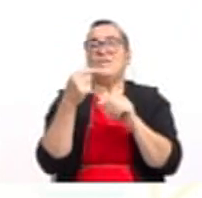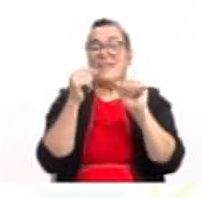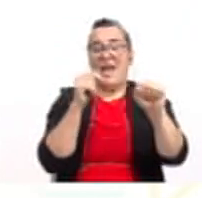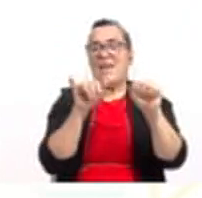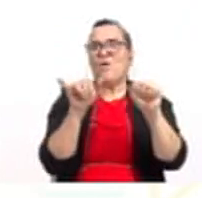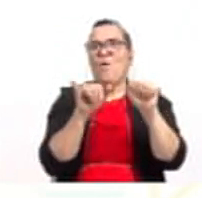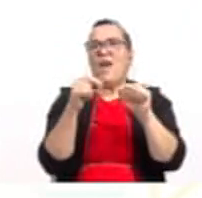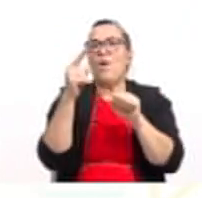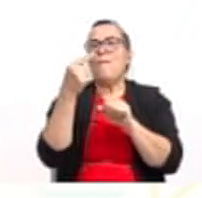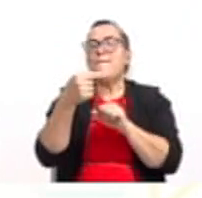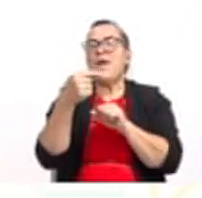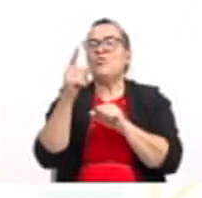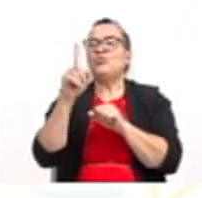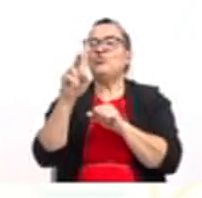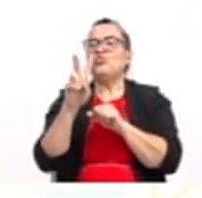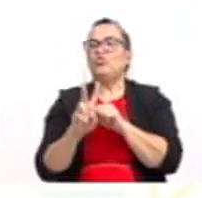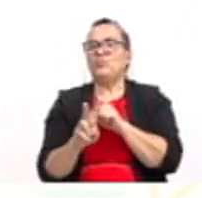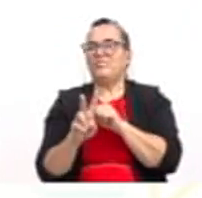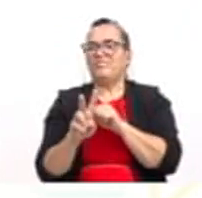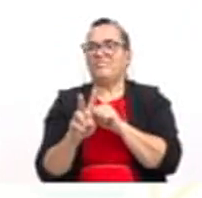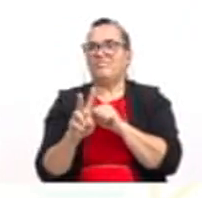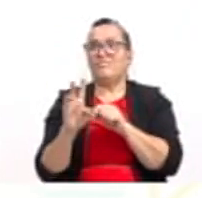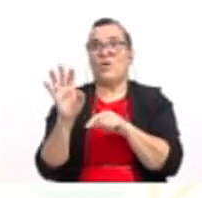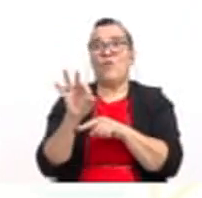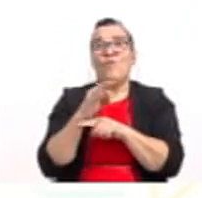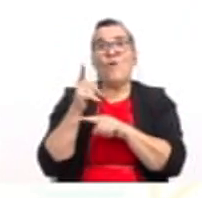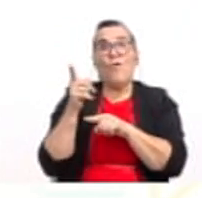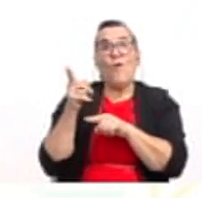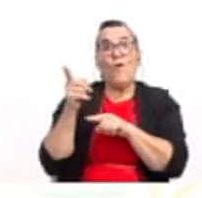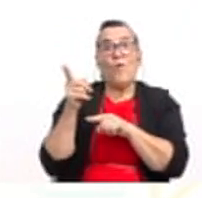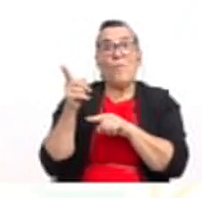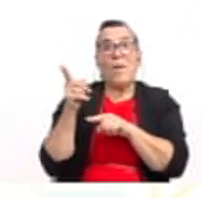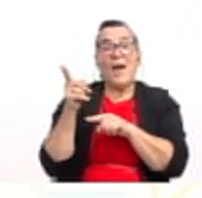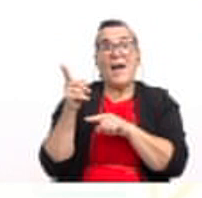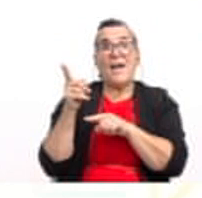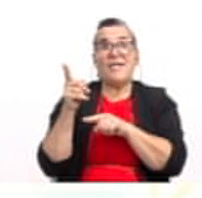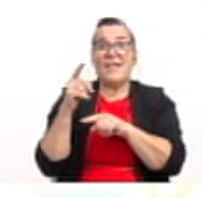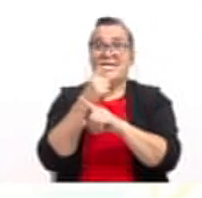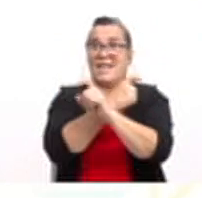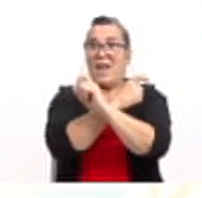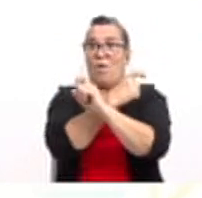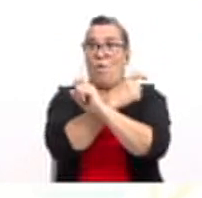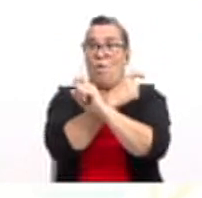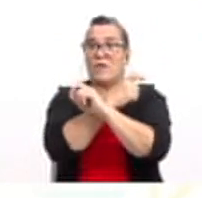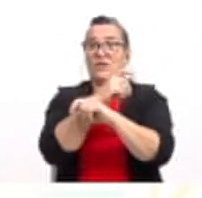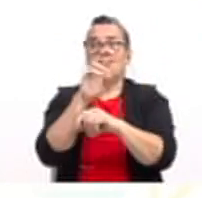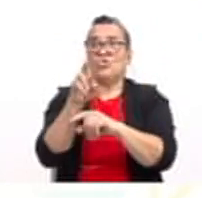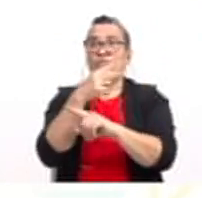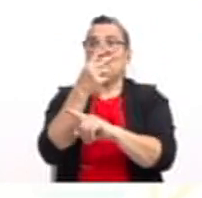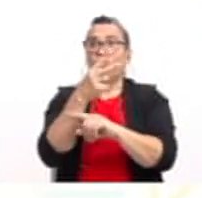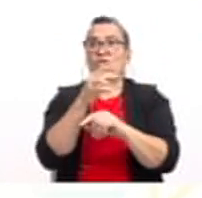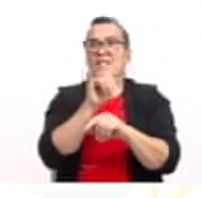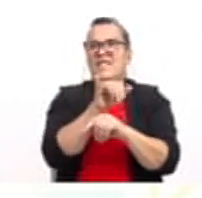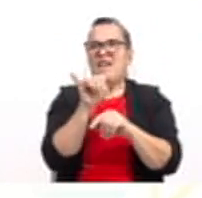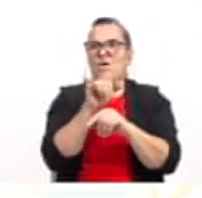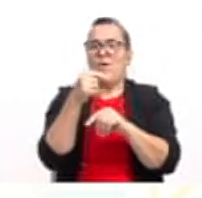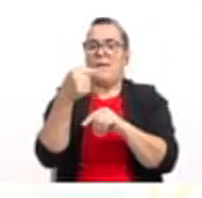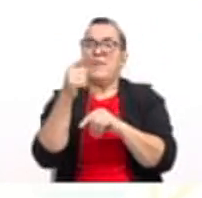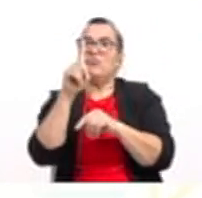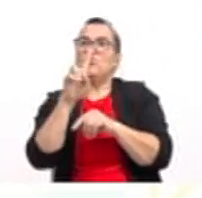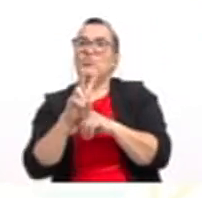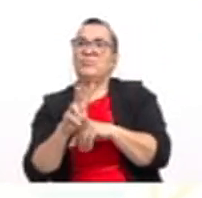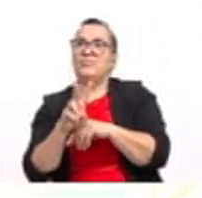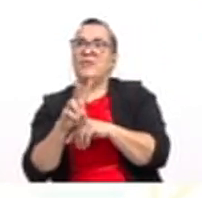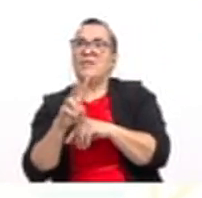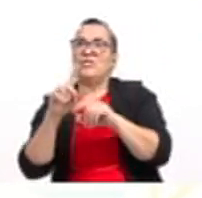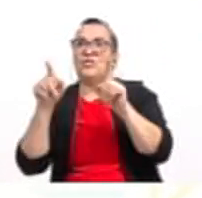¿Lo vieron? Entonces, la forma que va a tener esta ecuación cuadrática va a ser Y igual a menos 1 medio de X menos 6